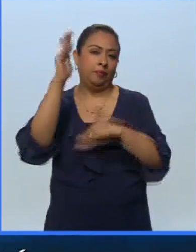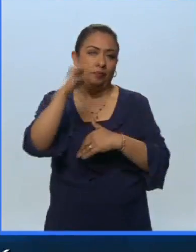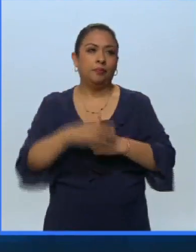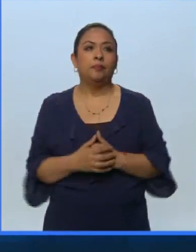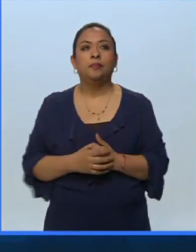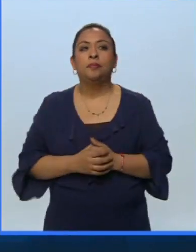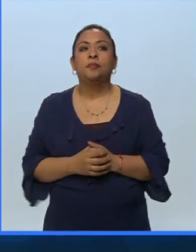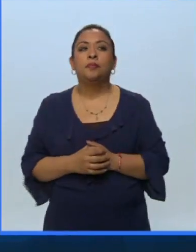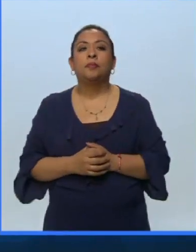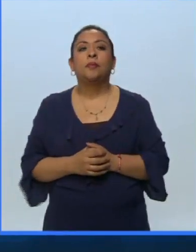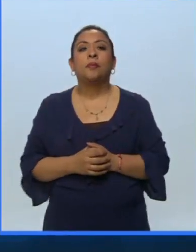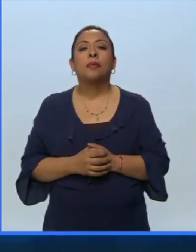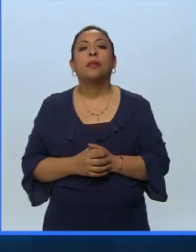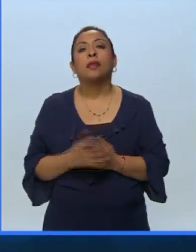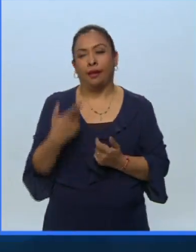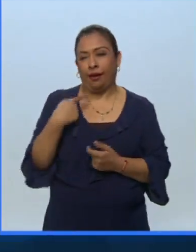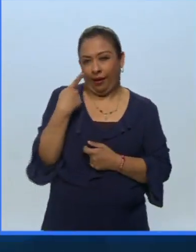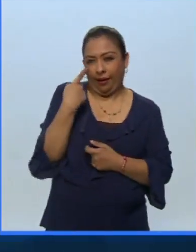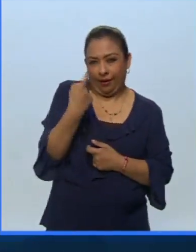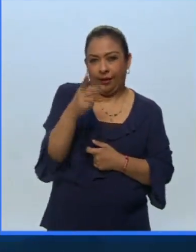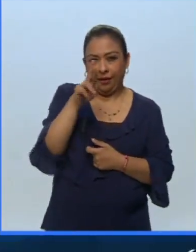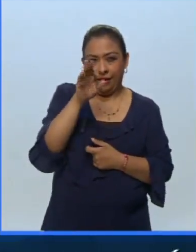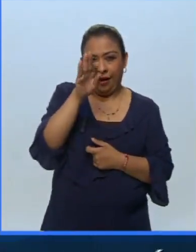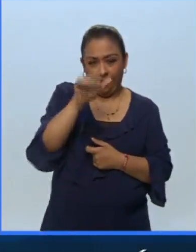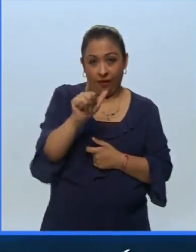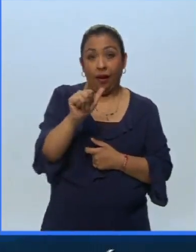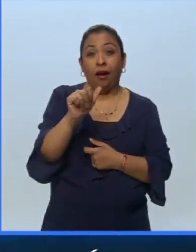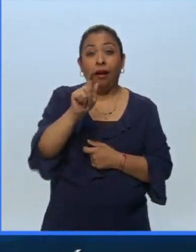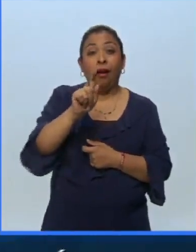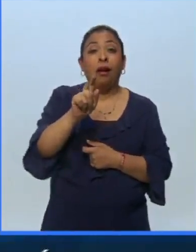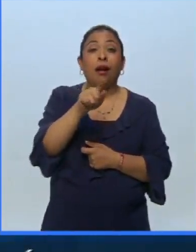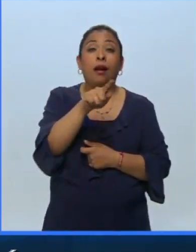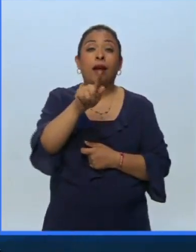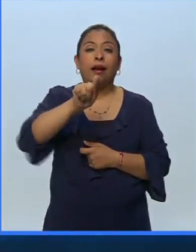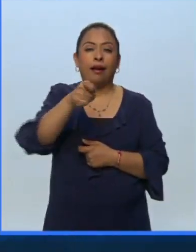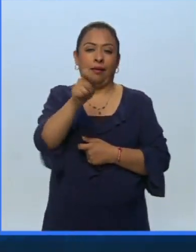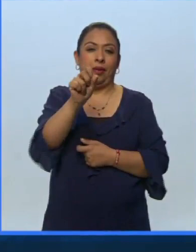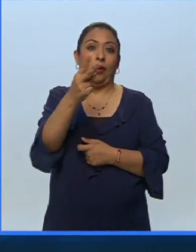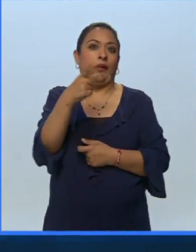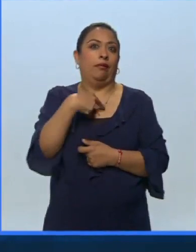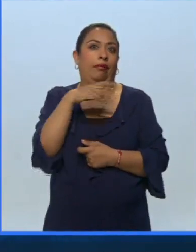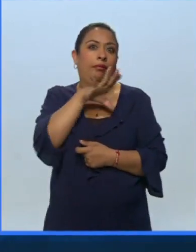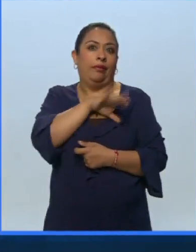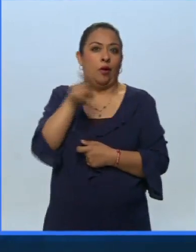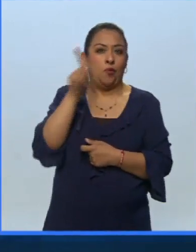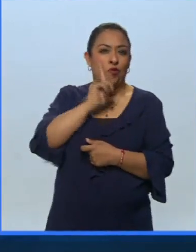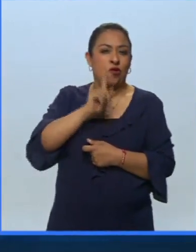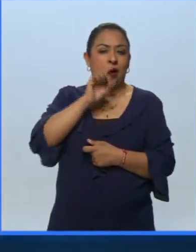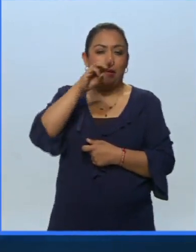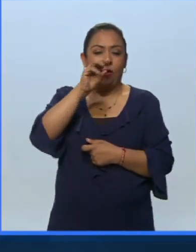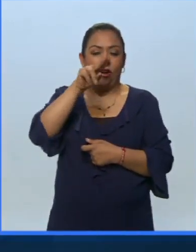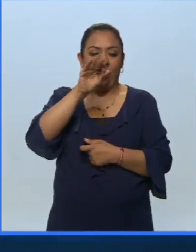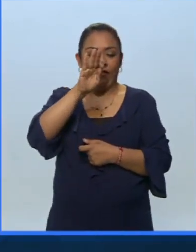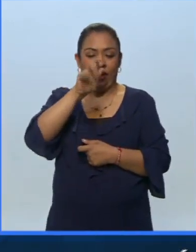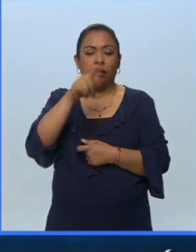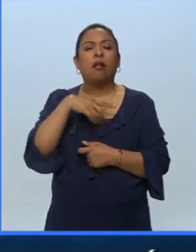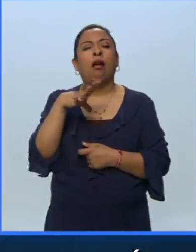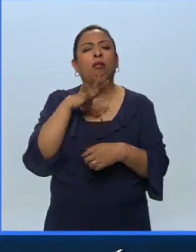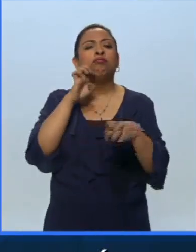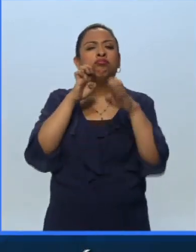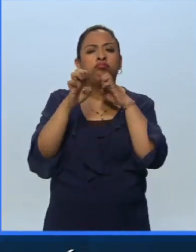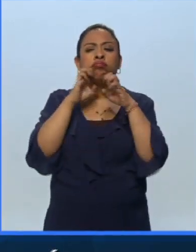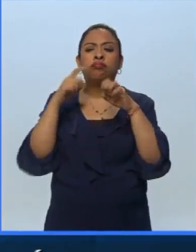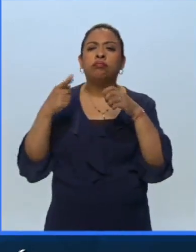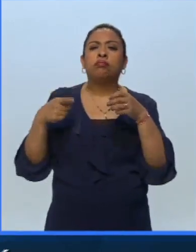Muchas gracias. Bueno, ya lo ves, Rafa. El canal favorito de Mon Laferte. Vamos a irles presentando algunas de las entrevistas que hemos